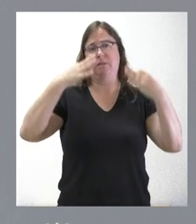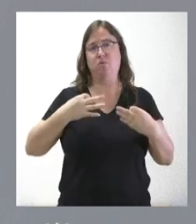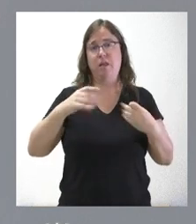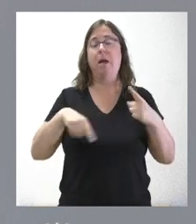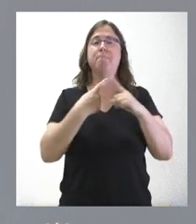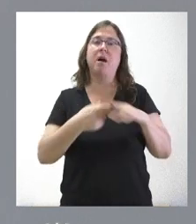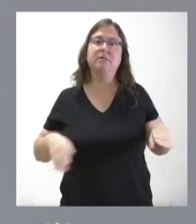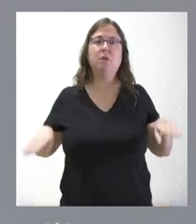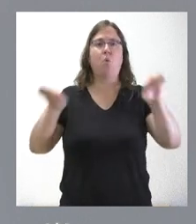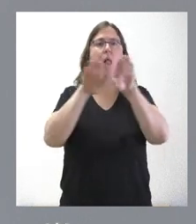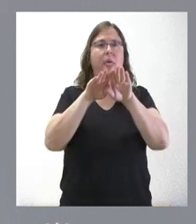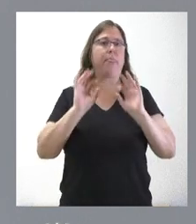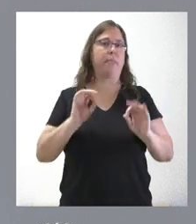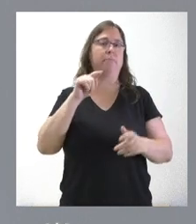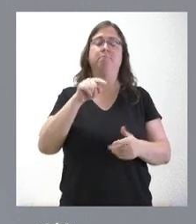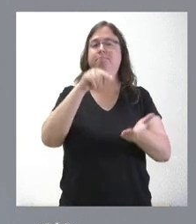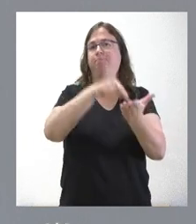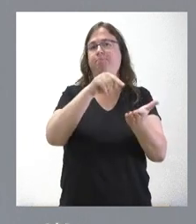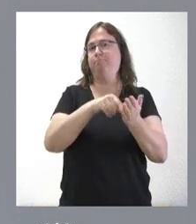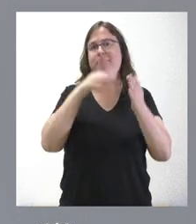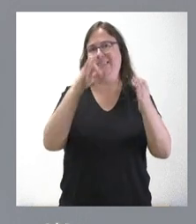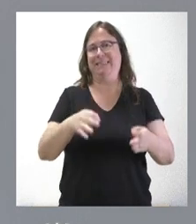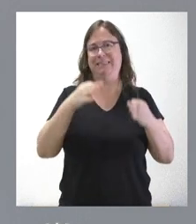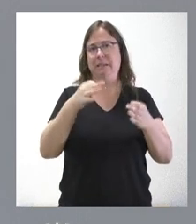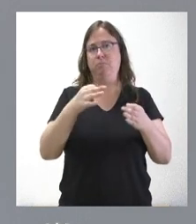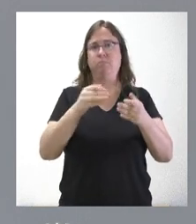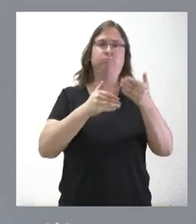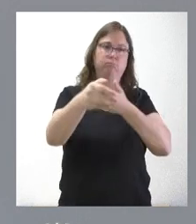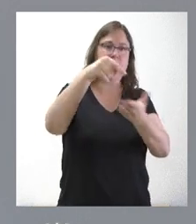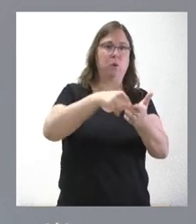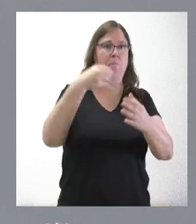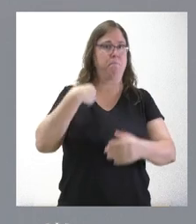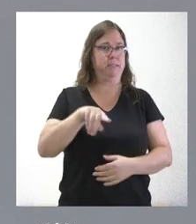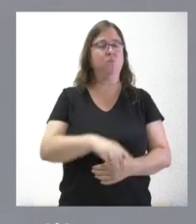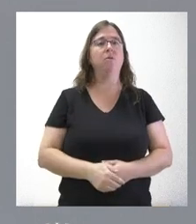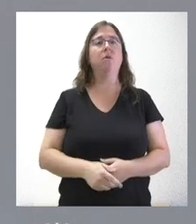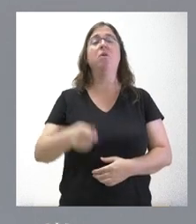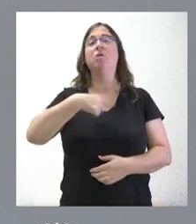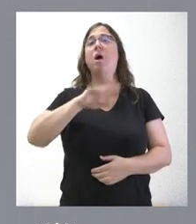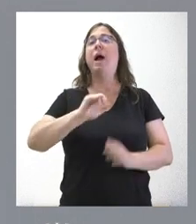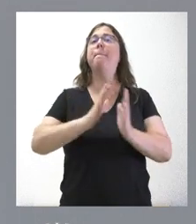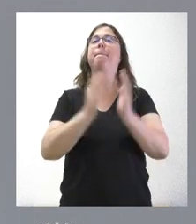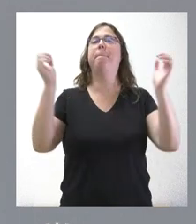igualdad. Son criterios que hemos exigido siempre y que exigiremos ahora. Nosotros tenemos un pacto de Gobierno firmado.